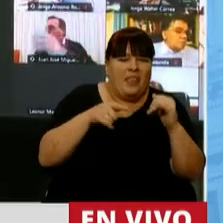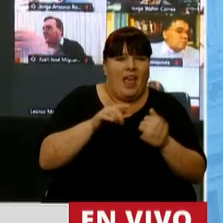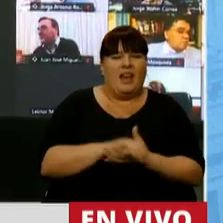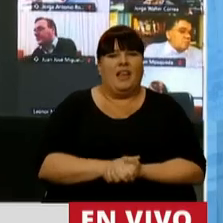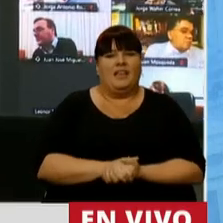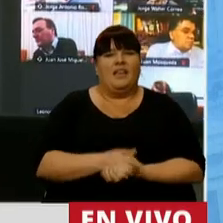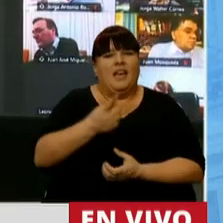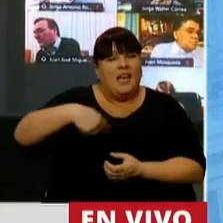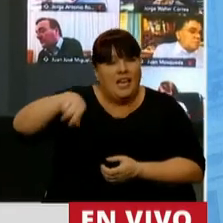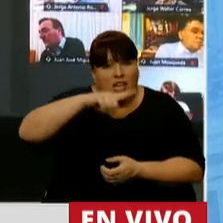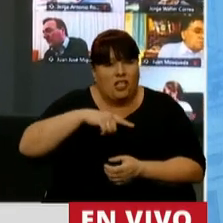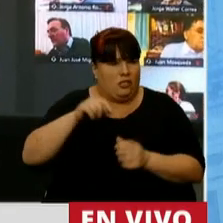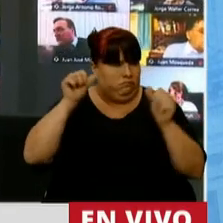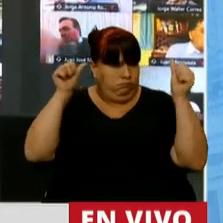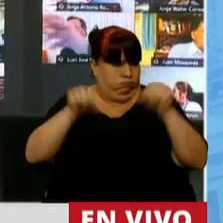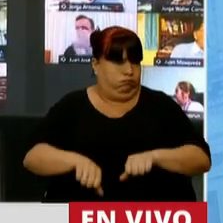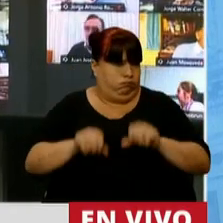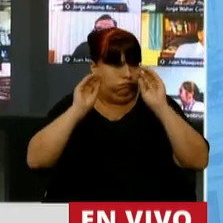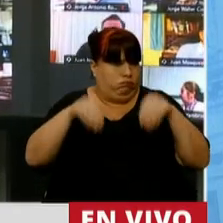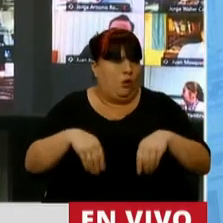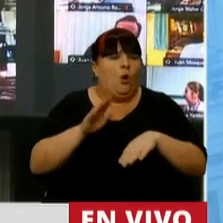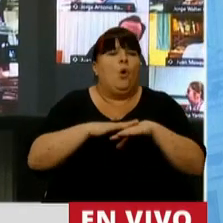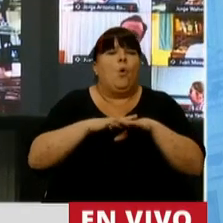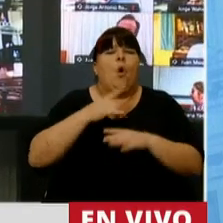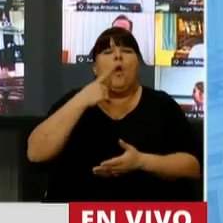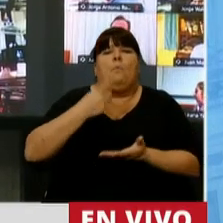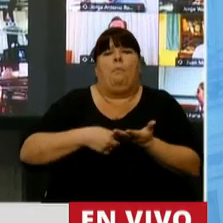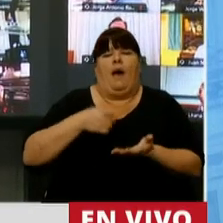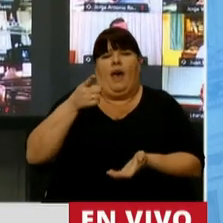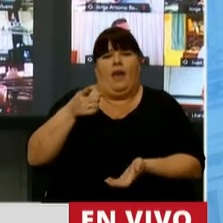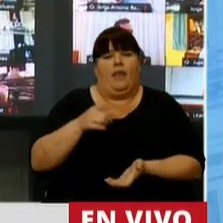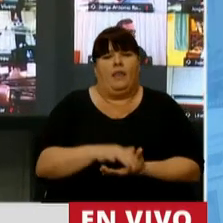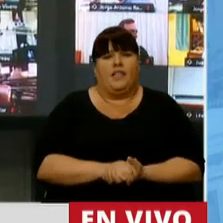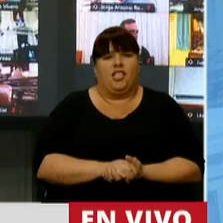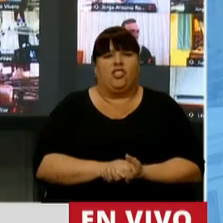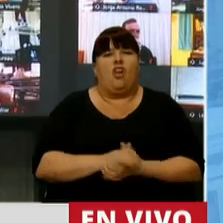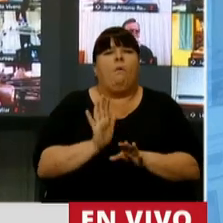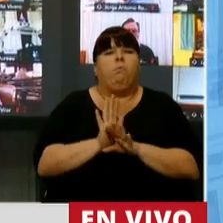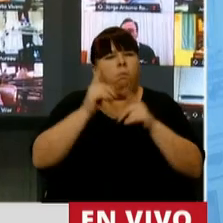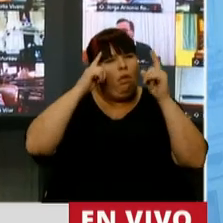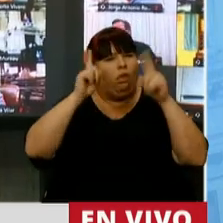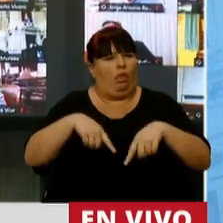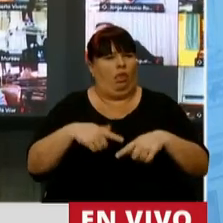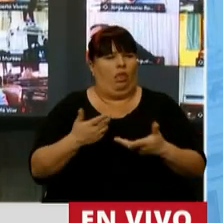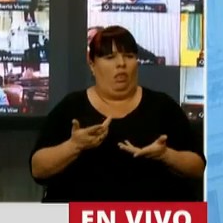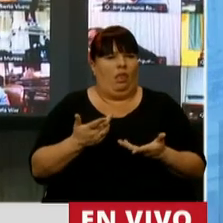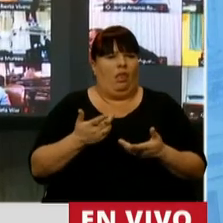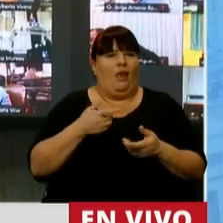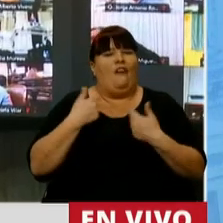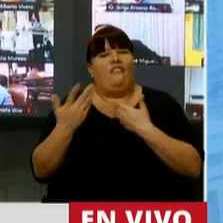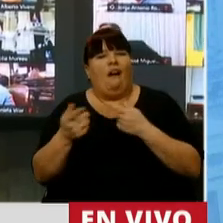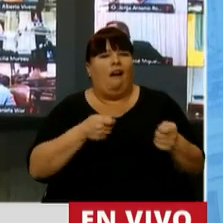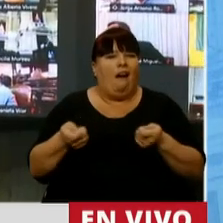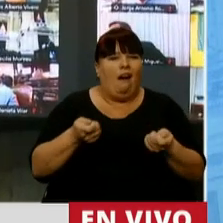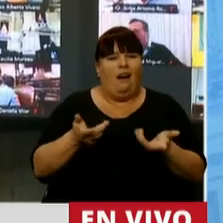que se han fundido por una decisión irresponsable, demagoga,